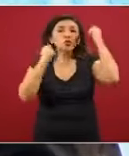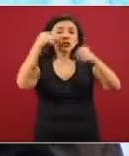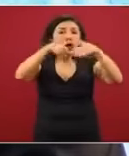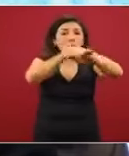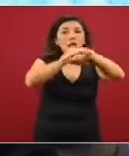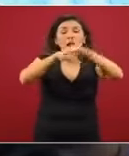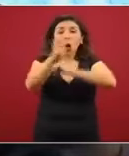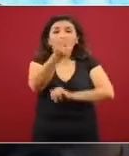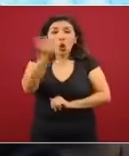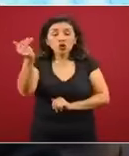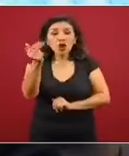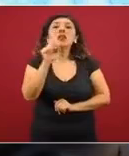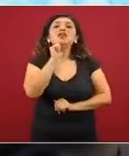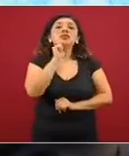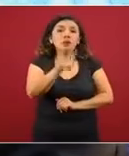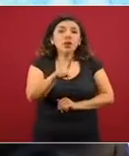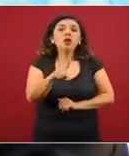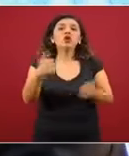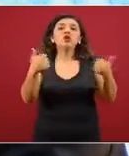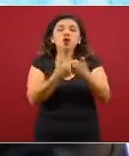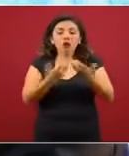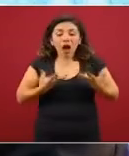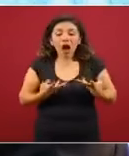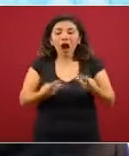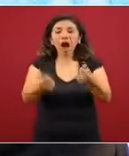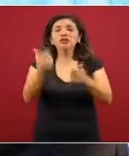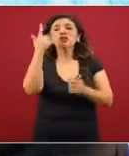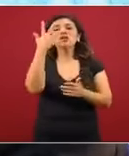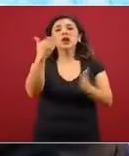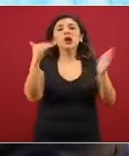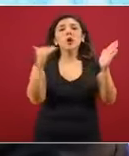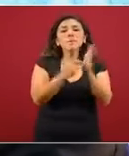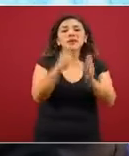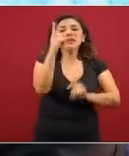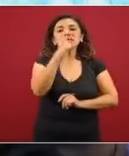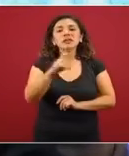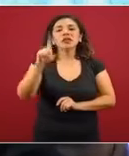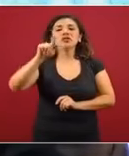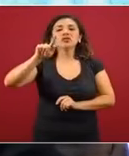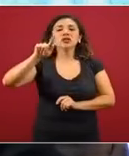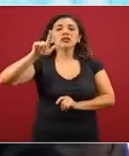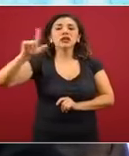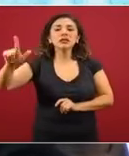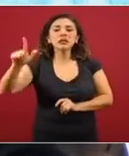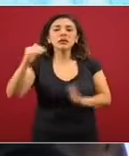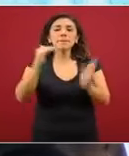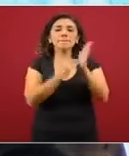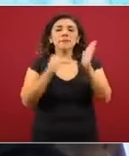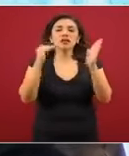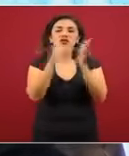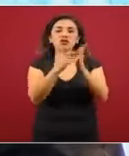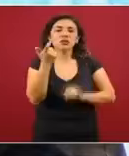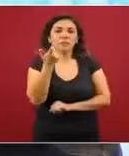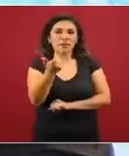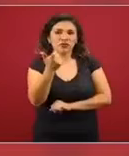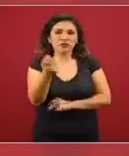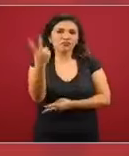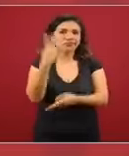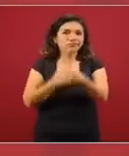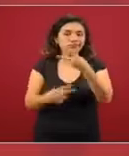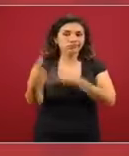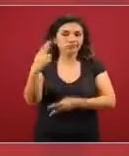sino también con una mínima derrama de cinco mil 177 millones de pesos.